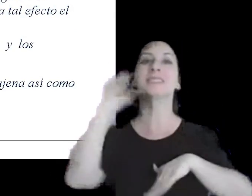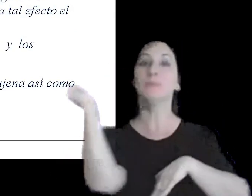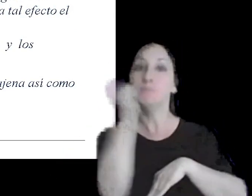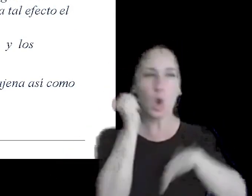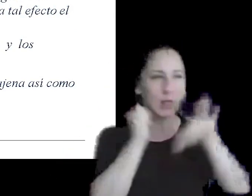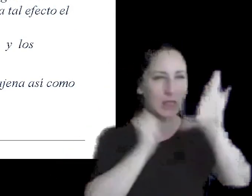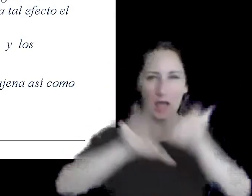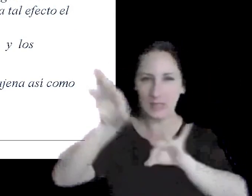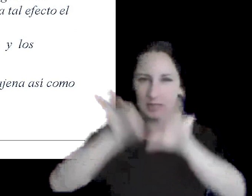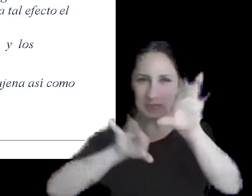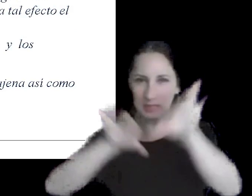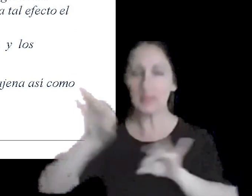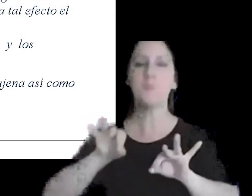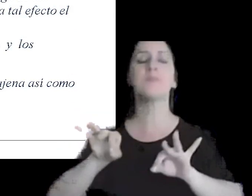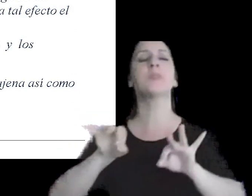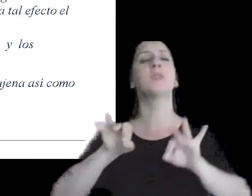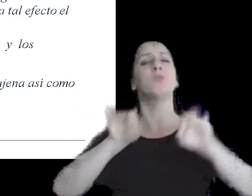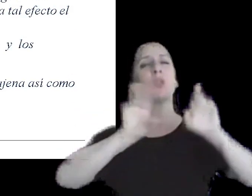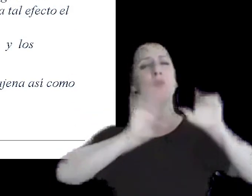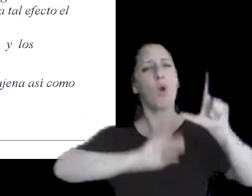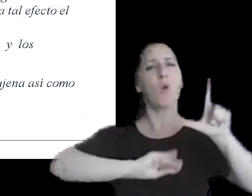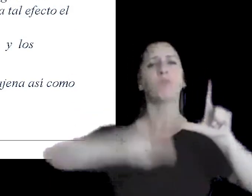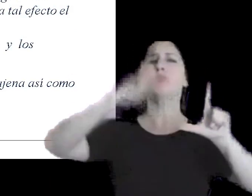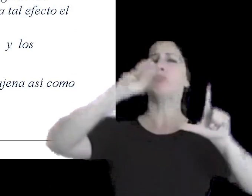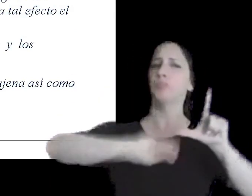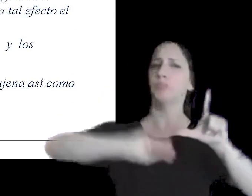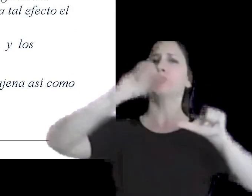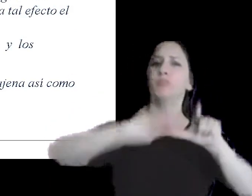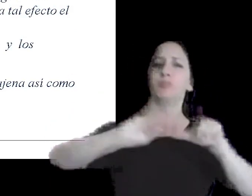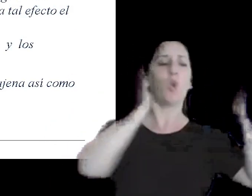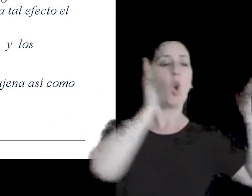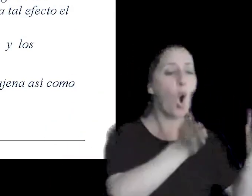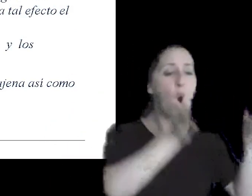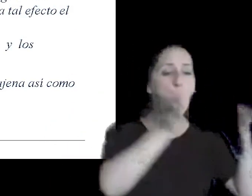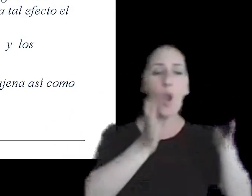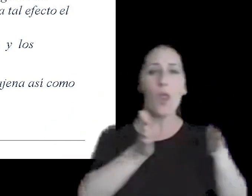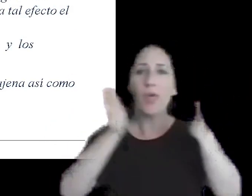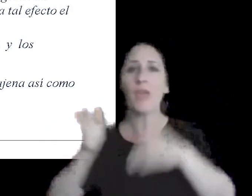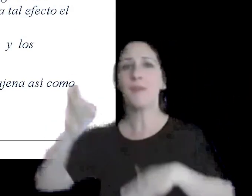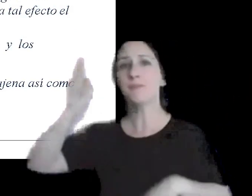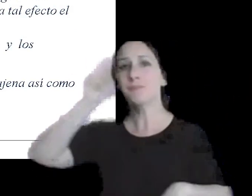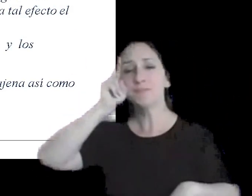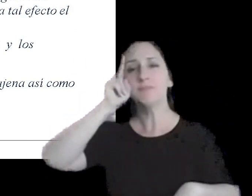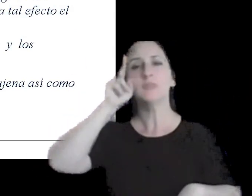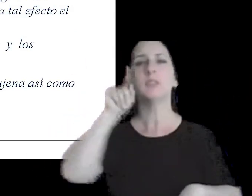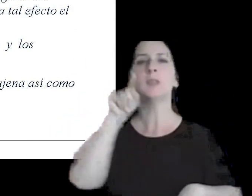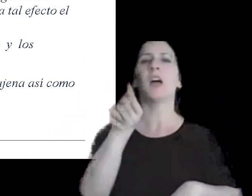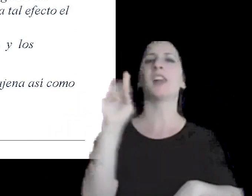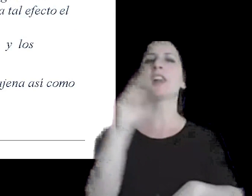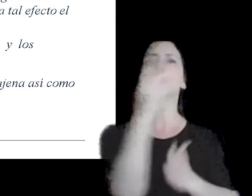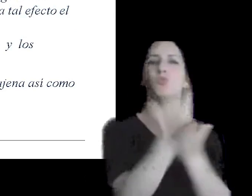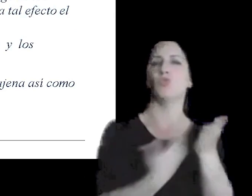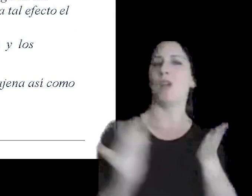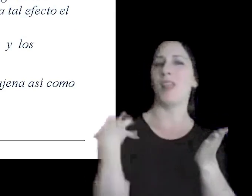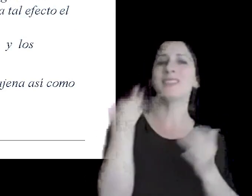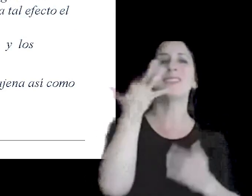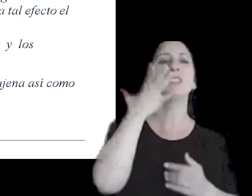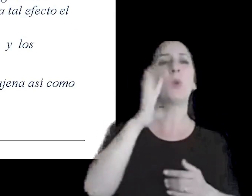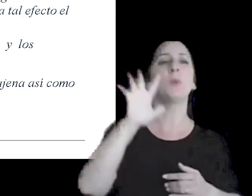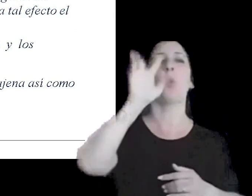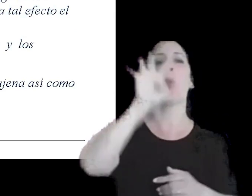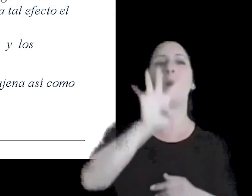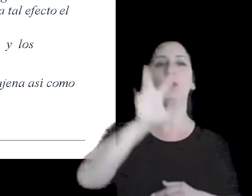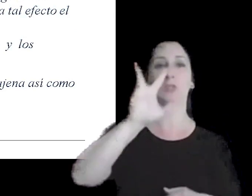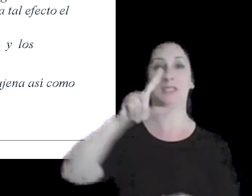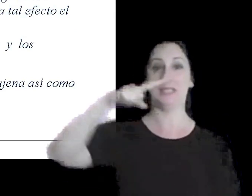Dentro de las publicaciones y, por supuesto, siguiendo el orden cronológico, nos encontramos con la resolución general 5.437,